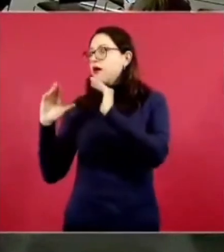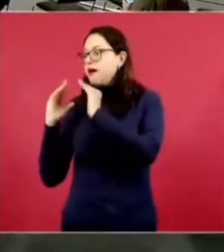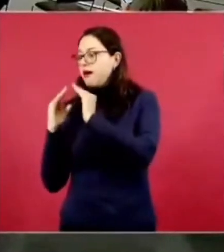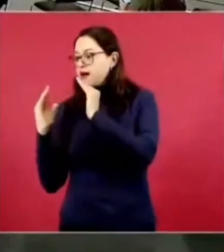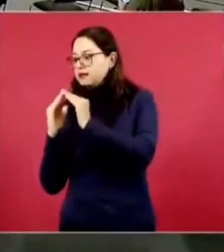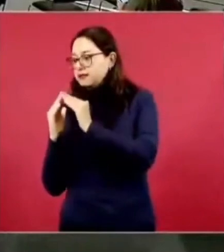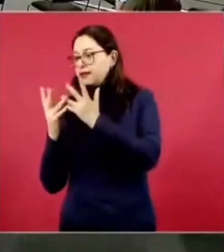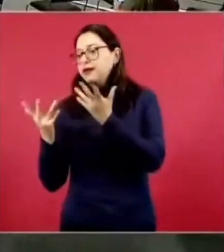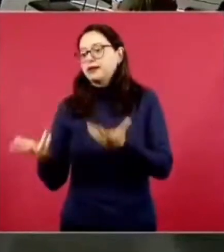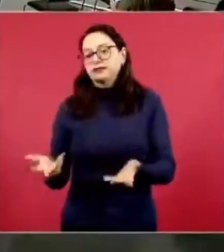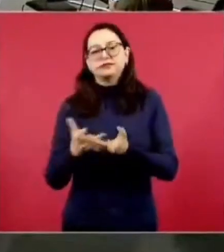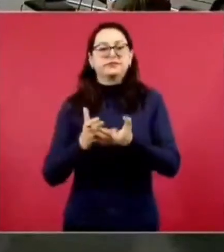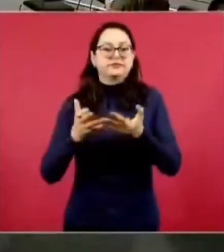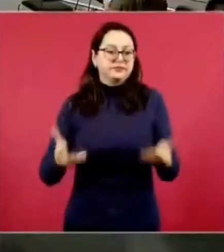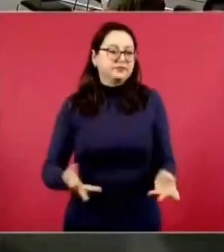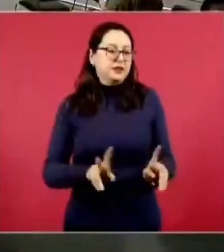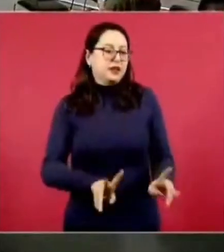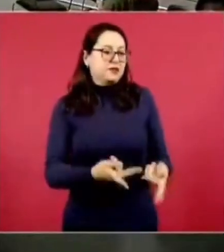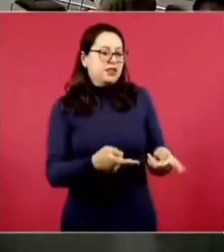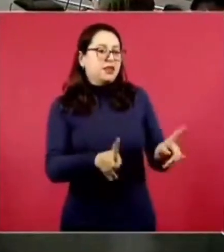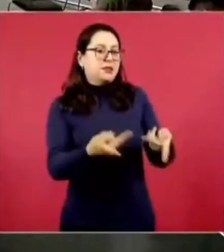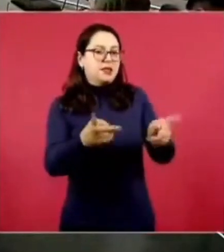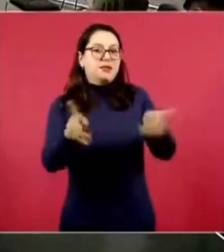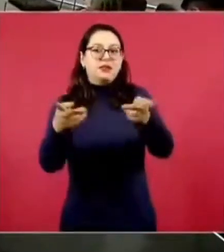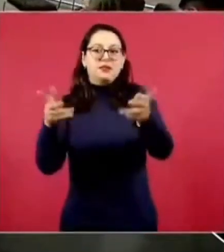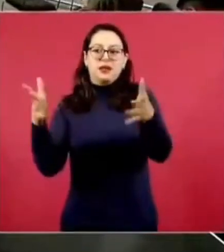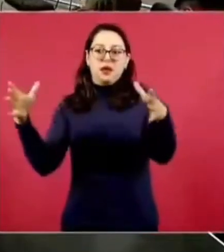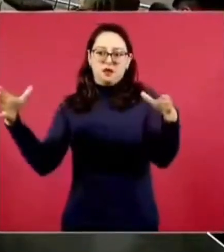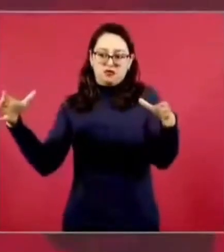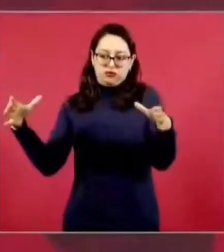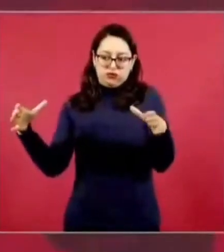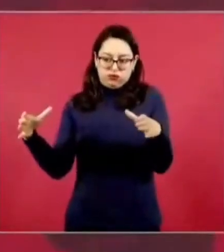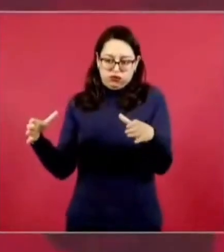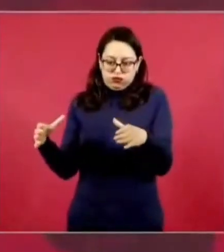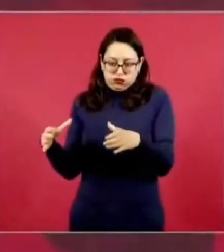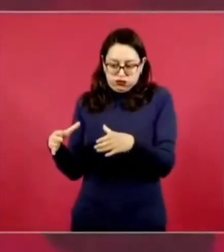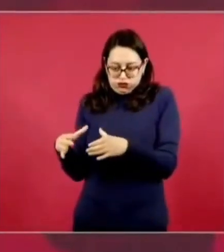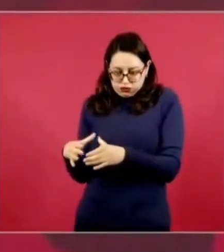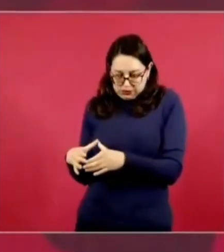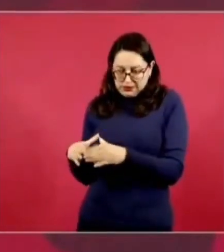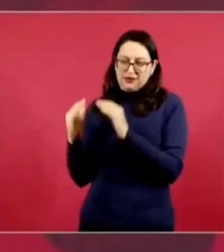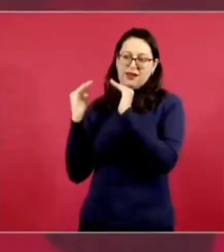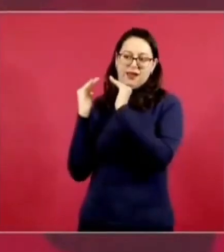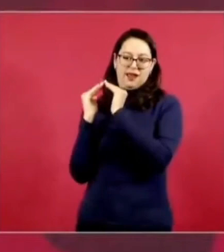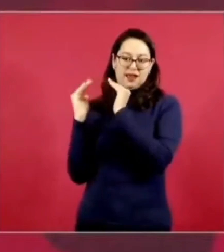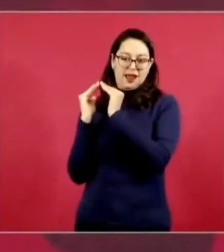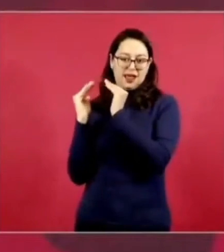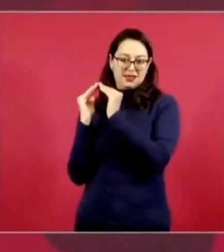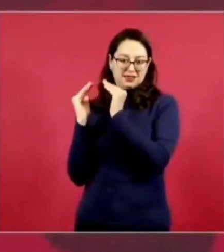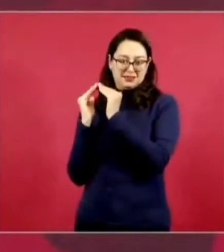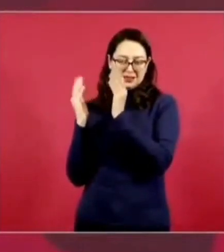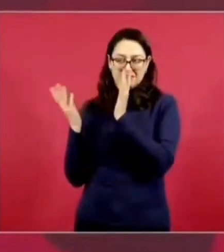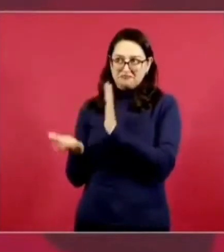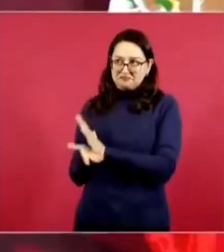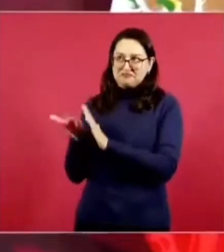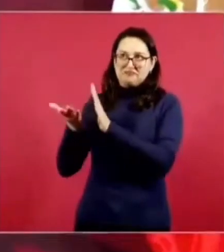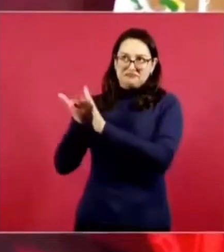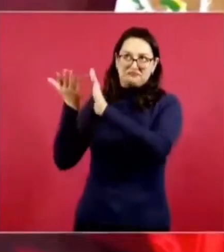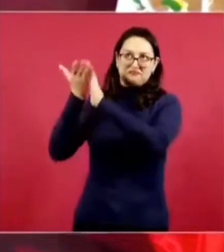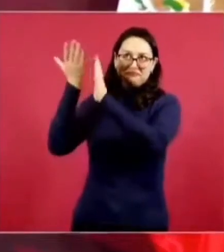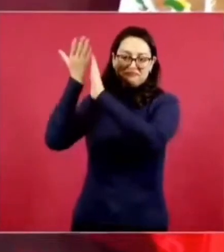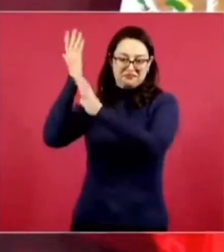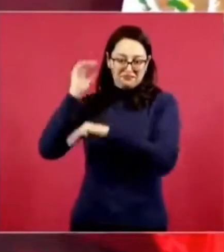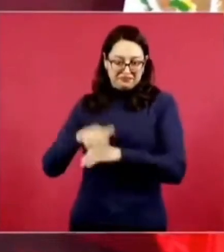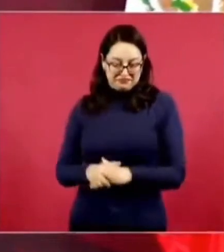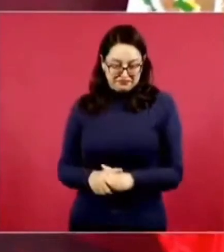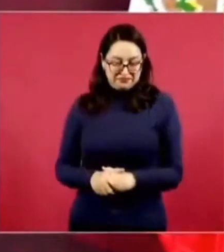hablábamos ayer de como todos los mexicanos han hecho sus casas pues no